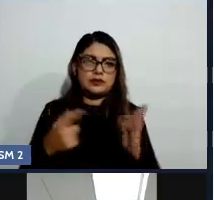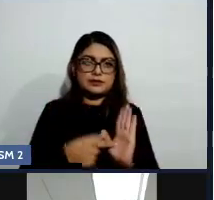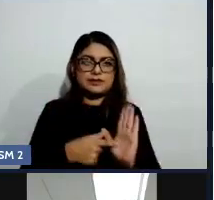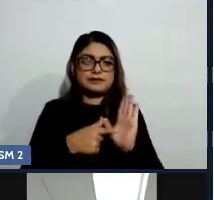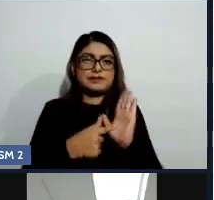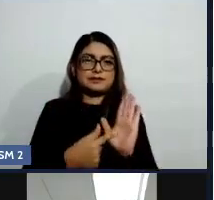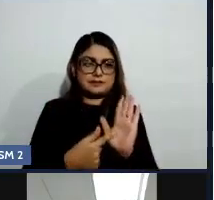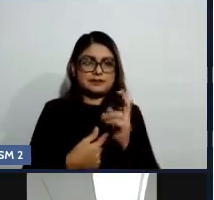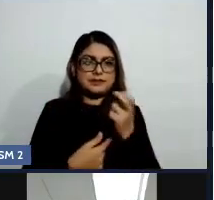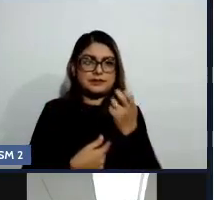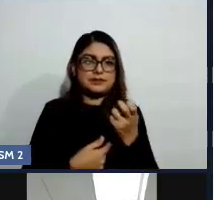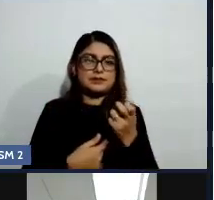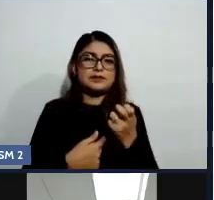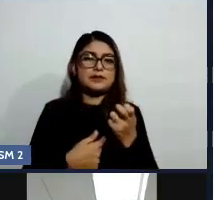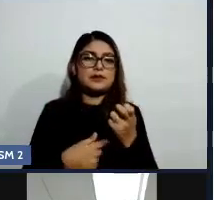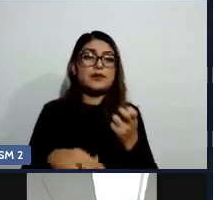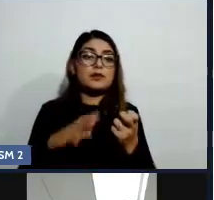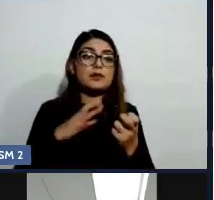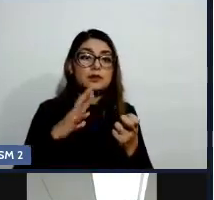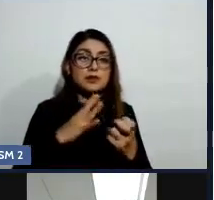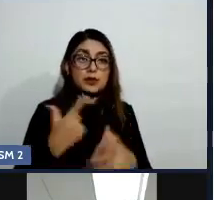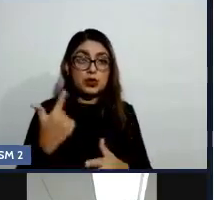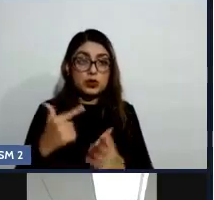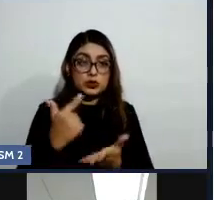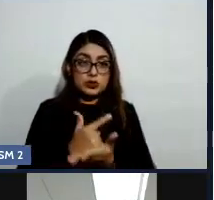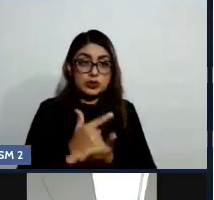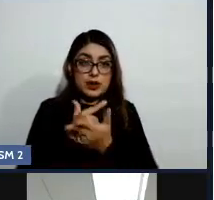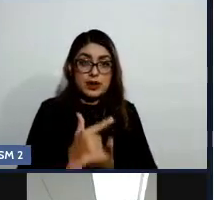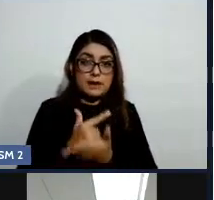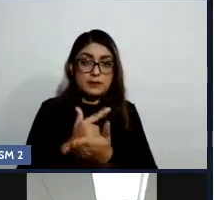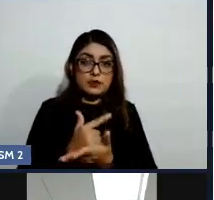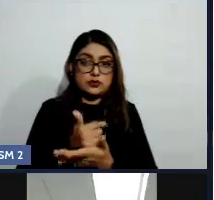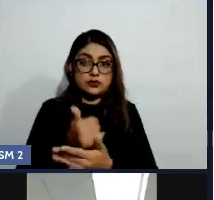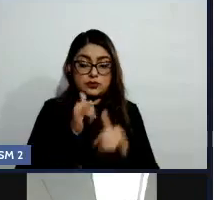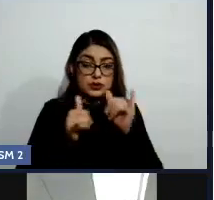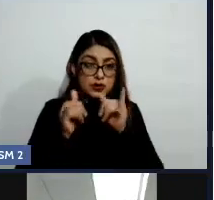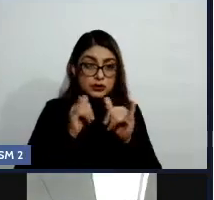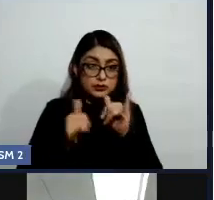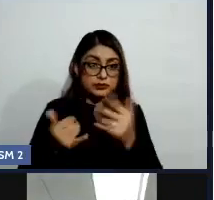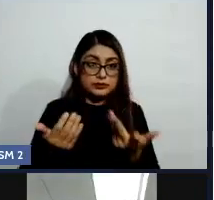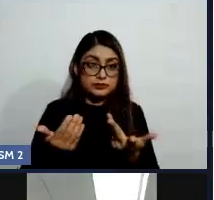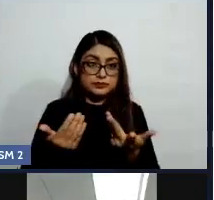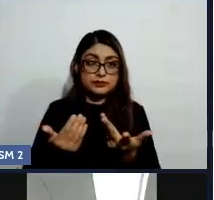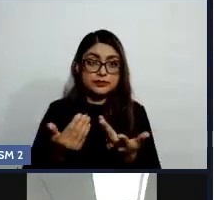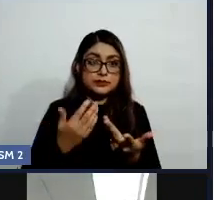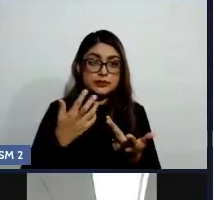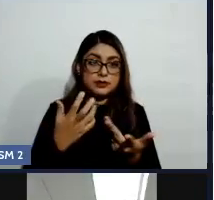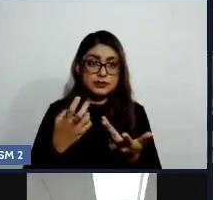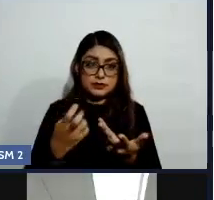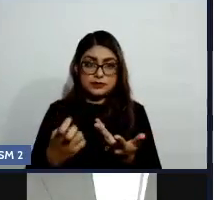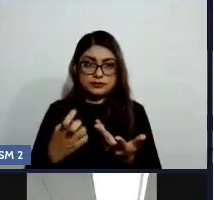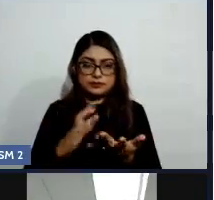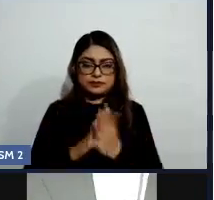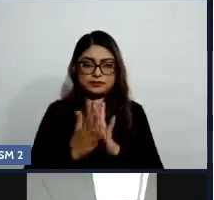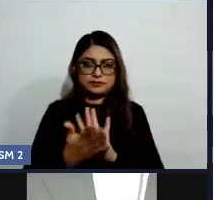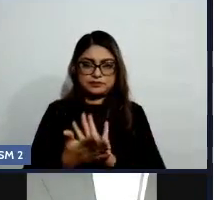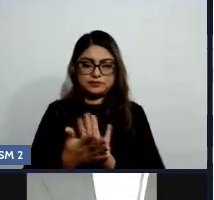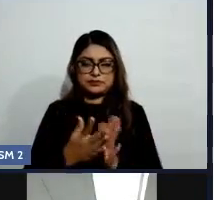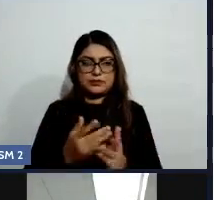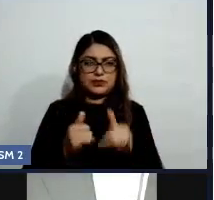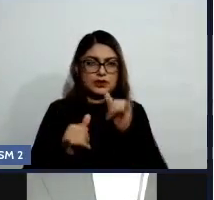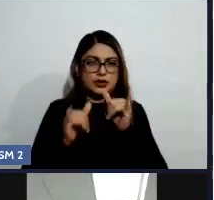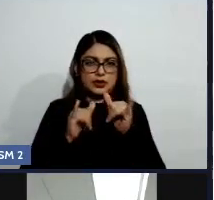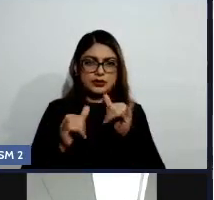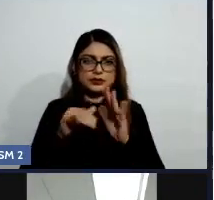contienen 12 gramos de alcohol y eso es lo que equivale a un trago estándar. ¿La que sigue,